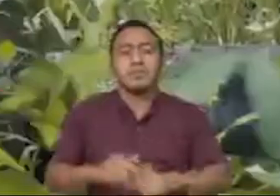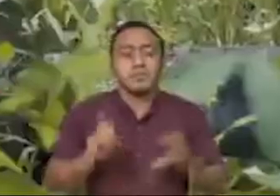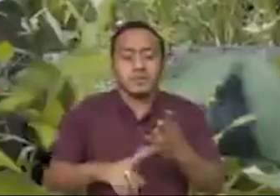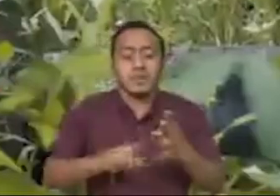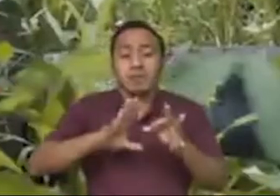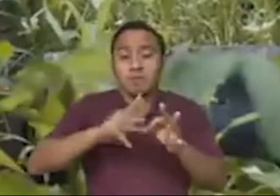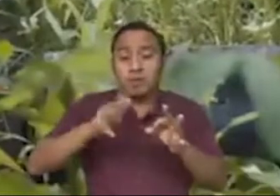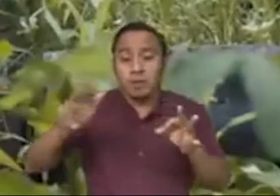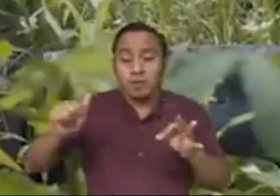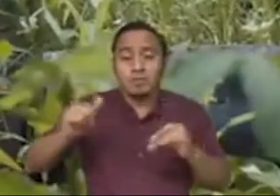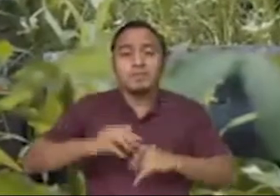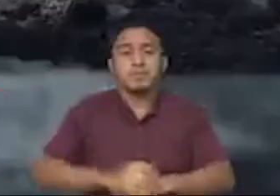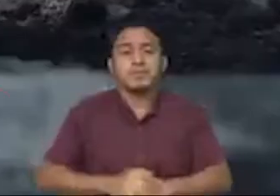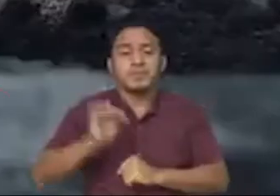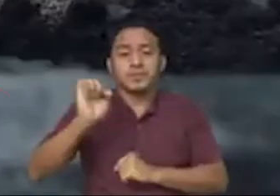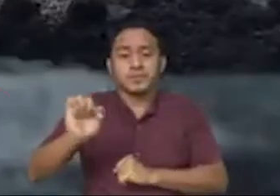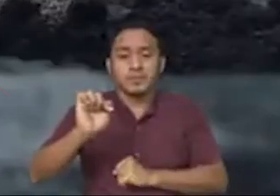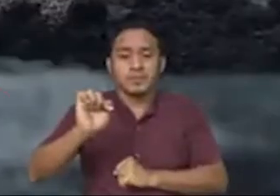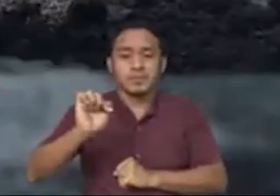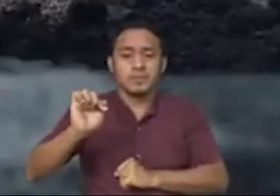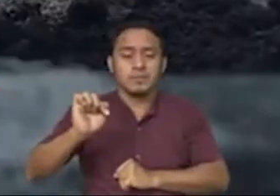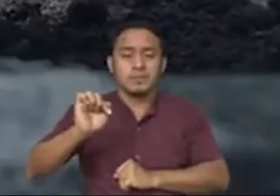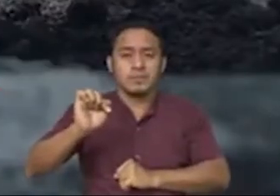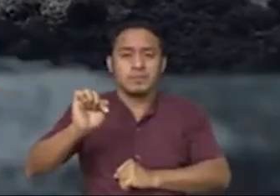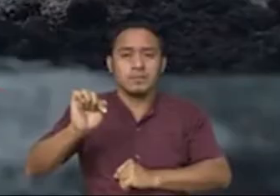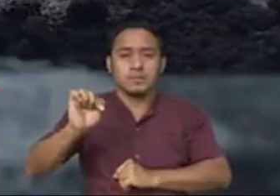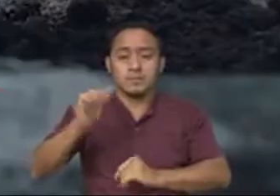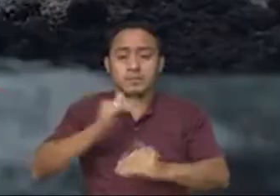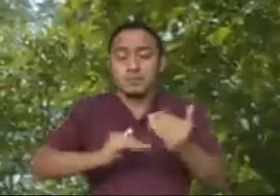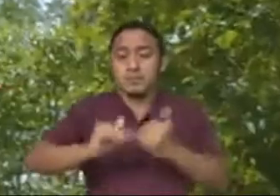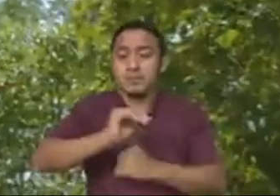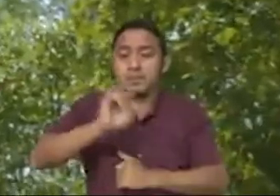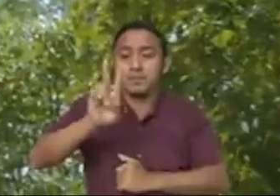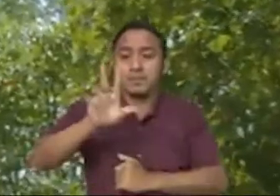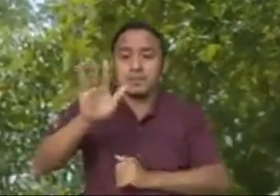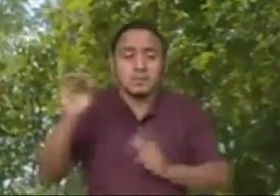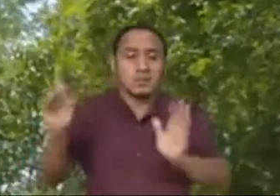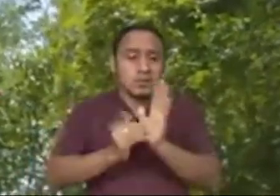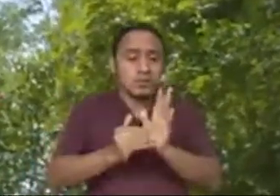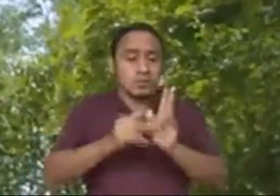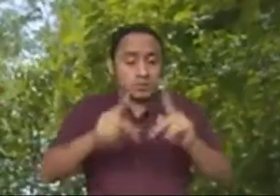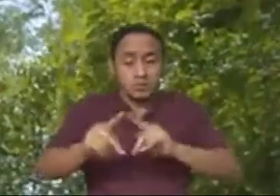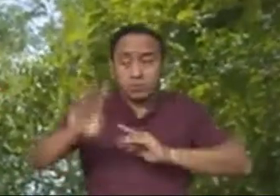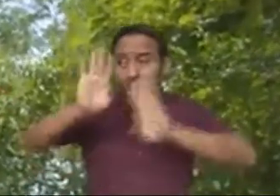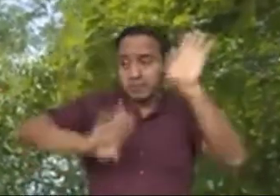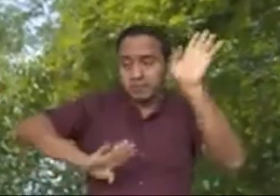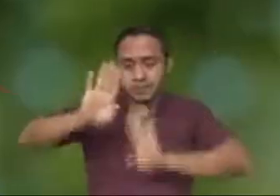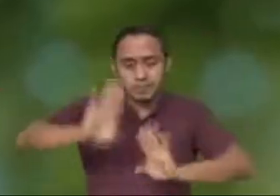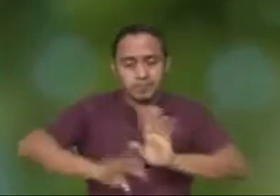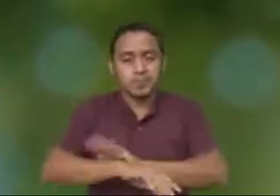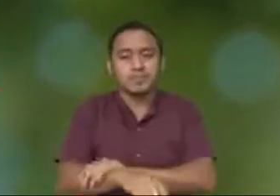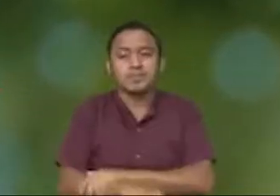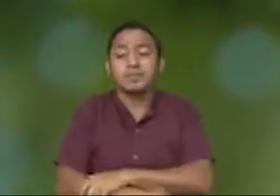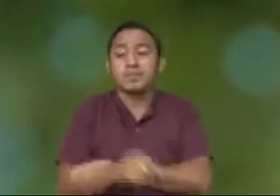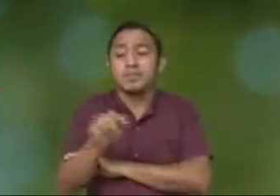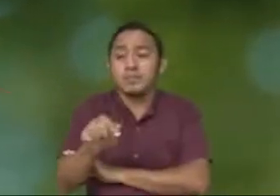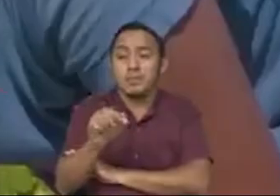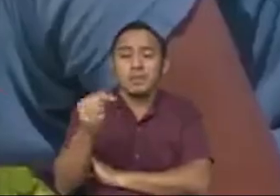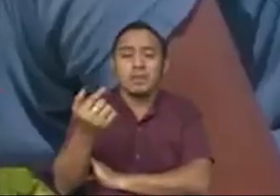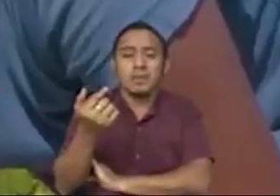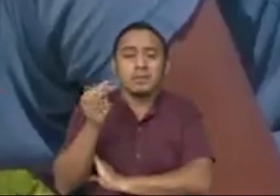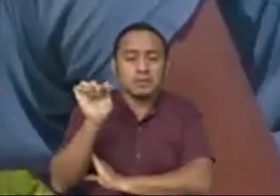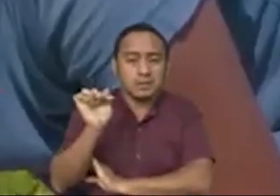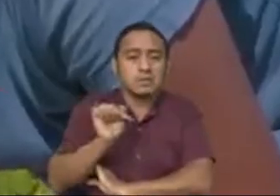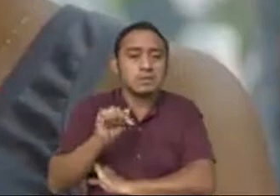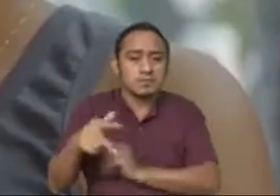frutales, establecimiento de frutales, más de 25 mil protagonistas. En rubros emergentes, que nosotros